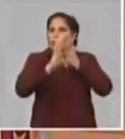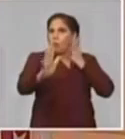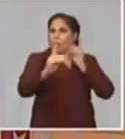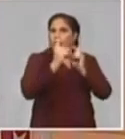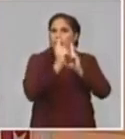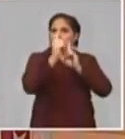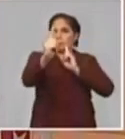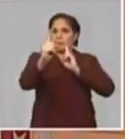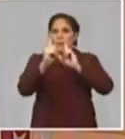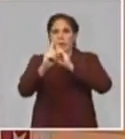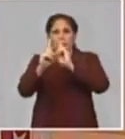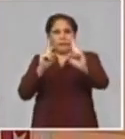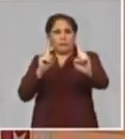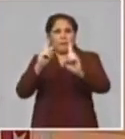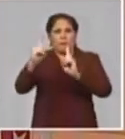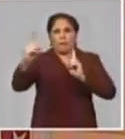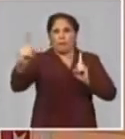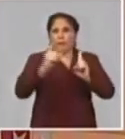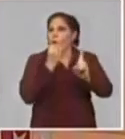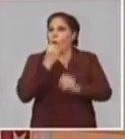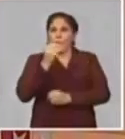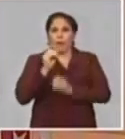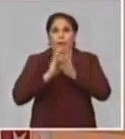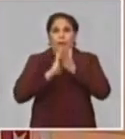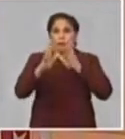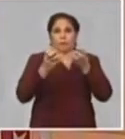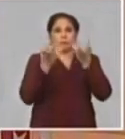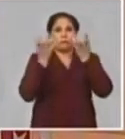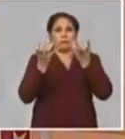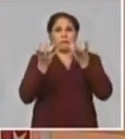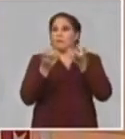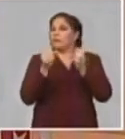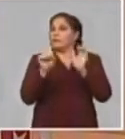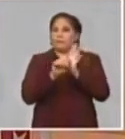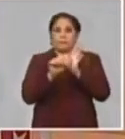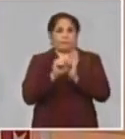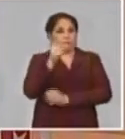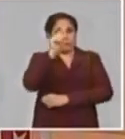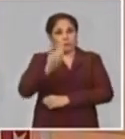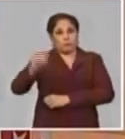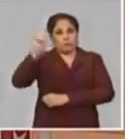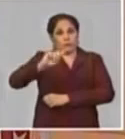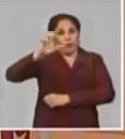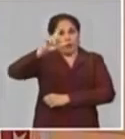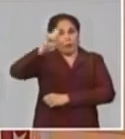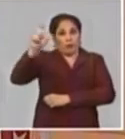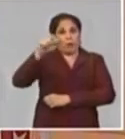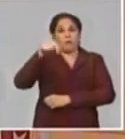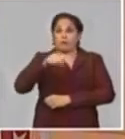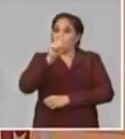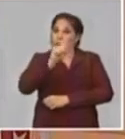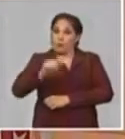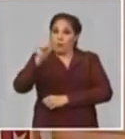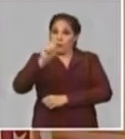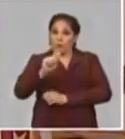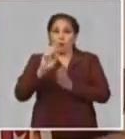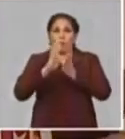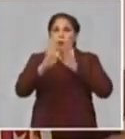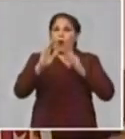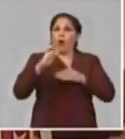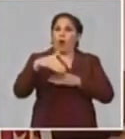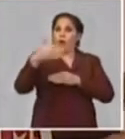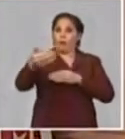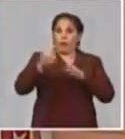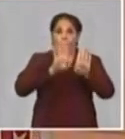para evitar que las personas en las oficinas se concentren mucho, las colas